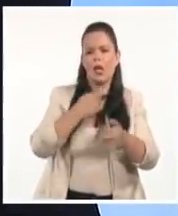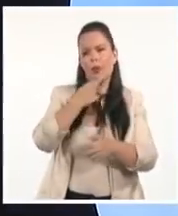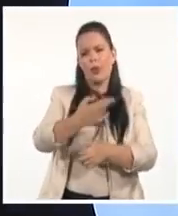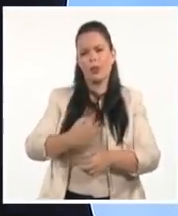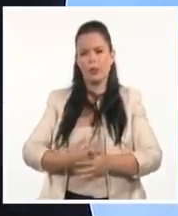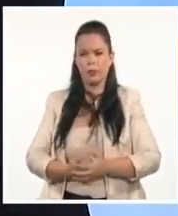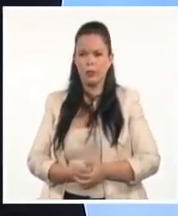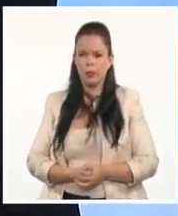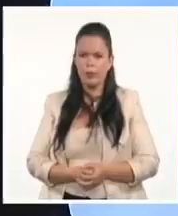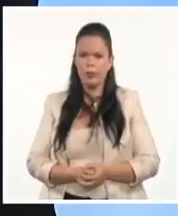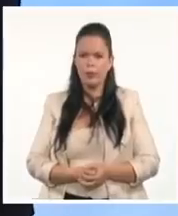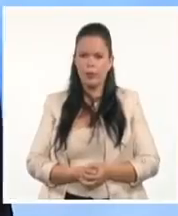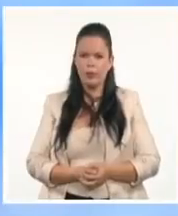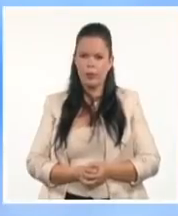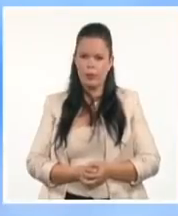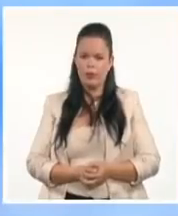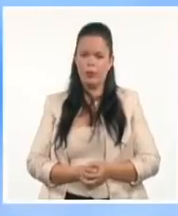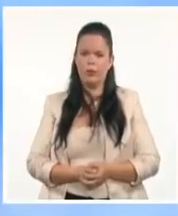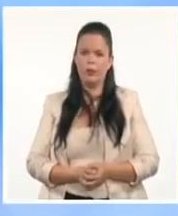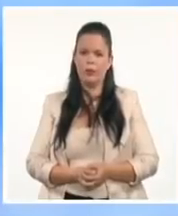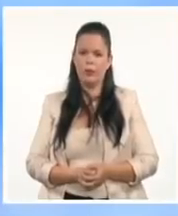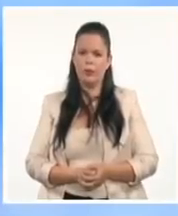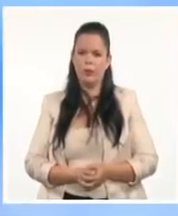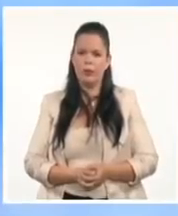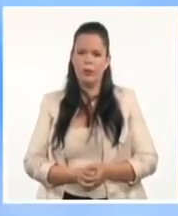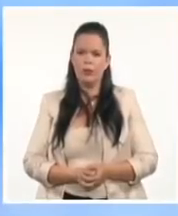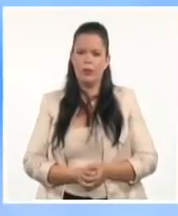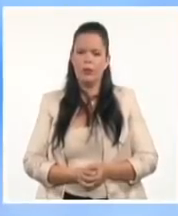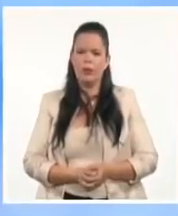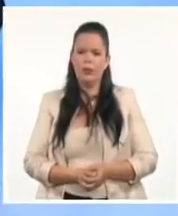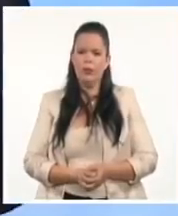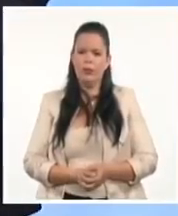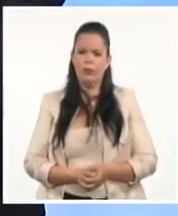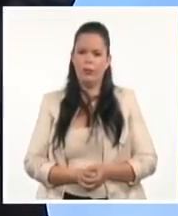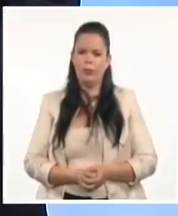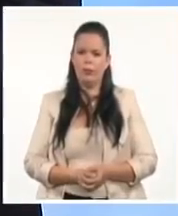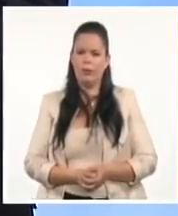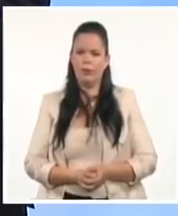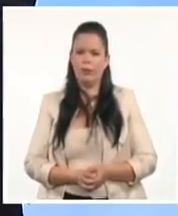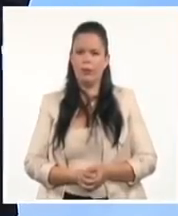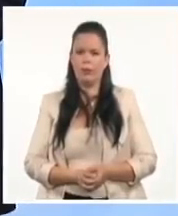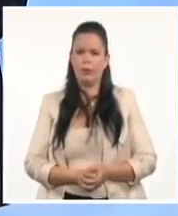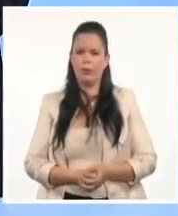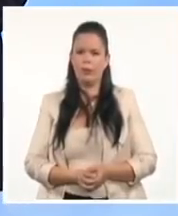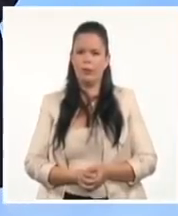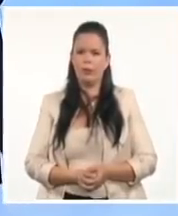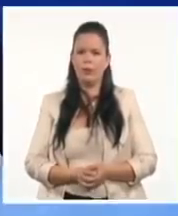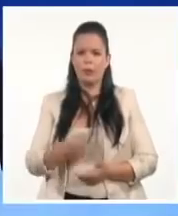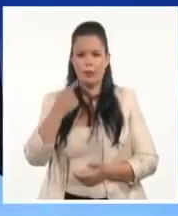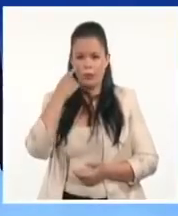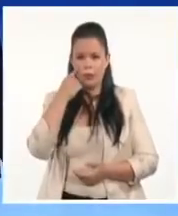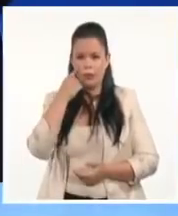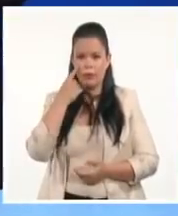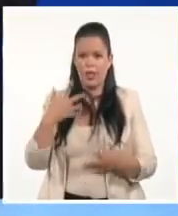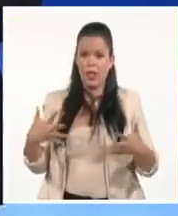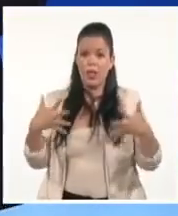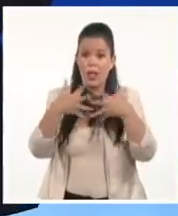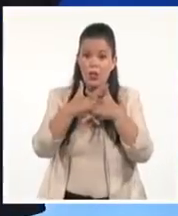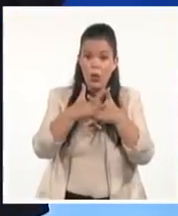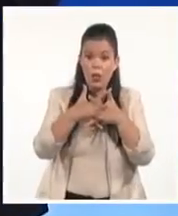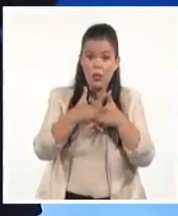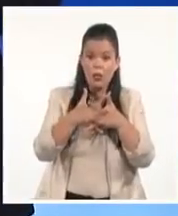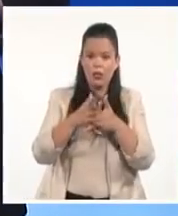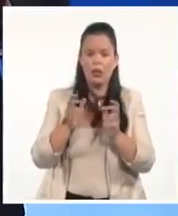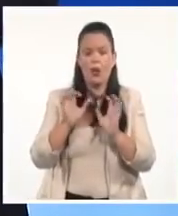Barroso Almanza. Alinearse a posturas como esta, como esta, o